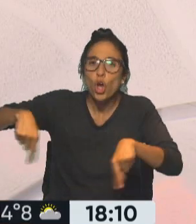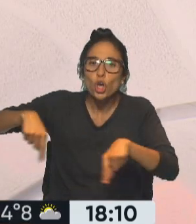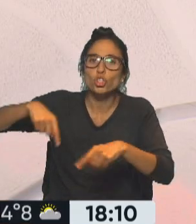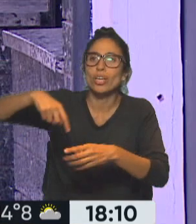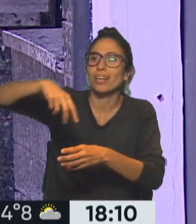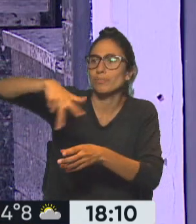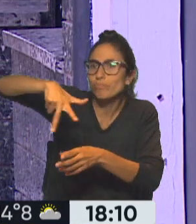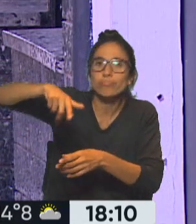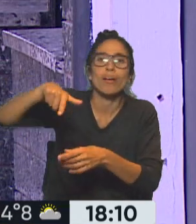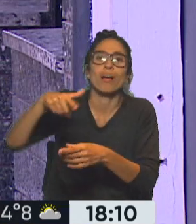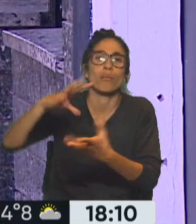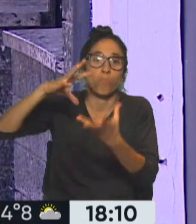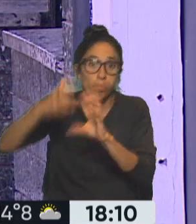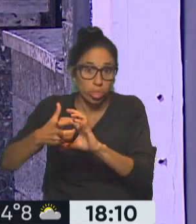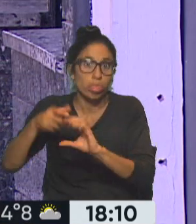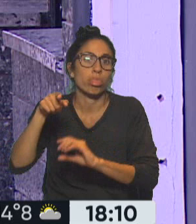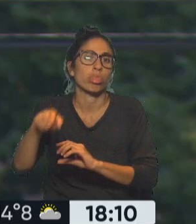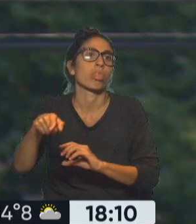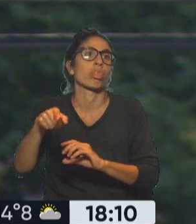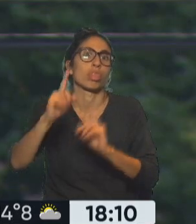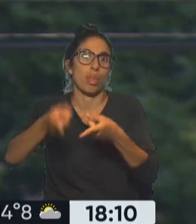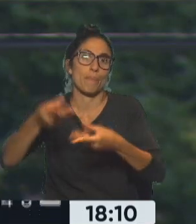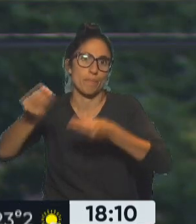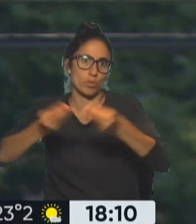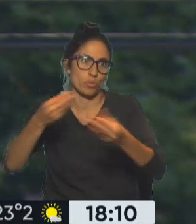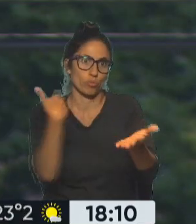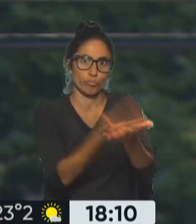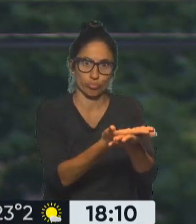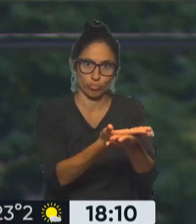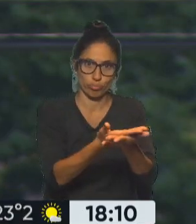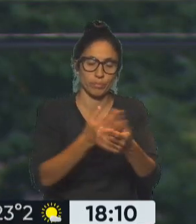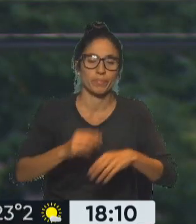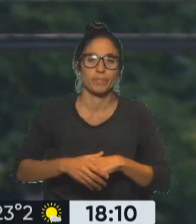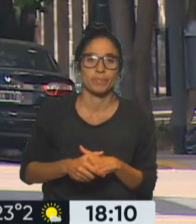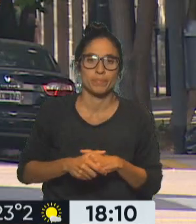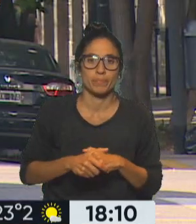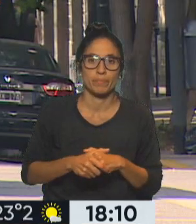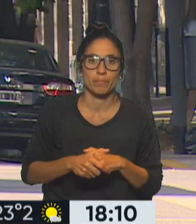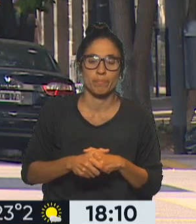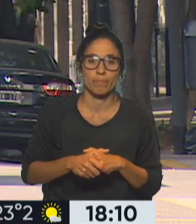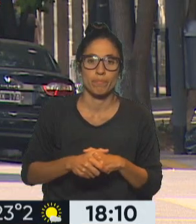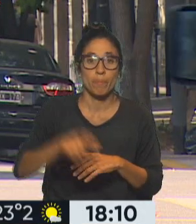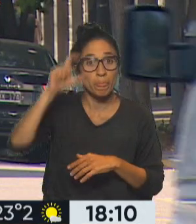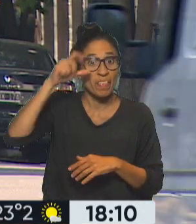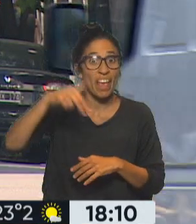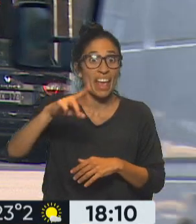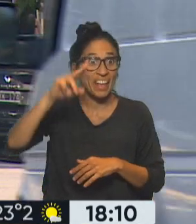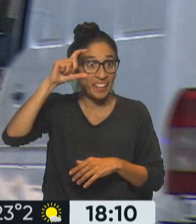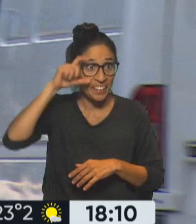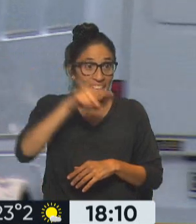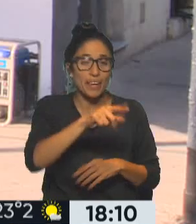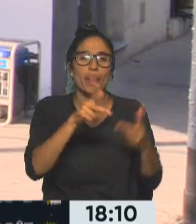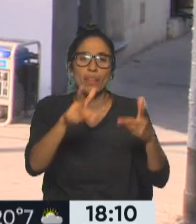Uno es automático. El ENRE ha fijado que aquel que, supongamos, tuvo un corte de 36 horas, le van a